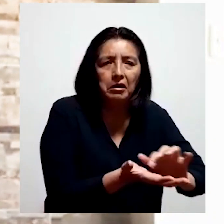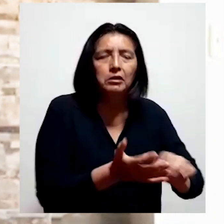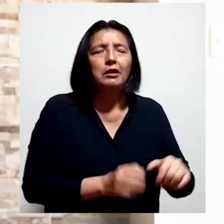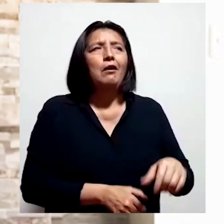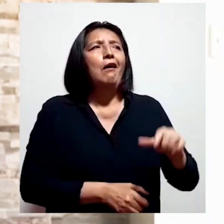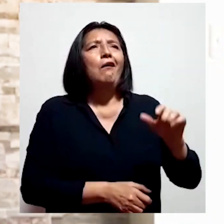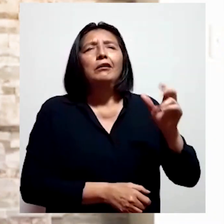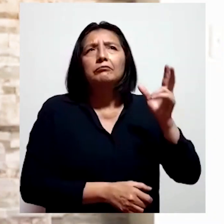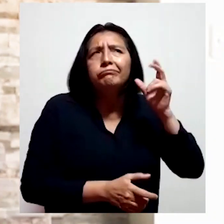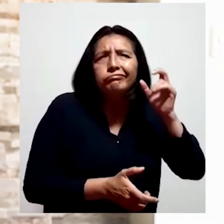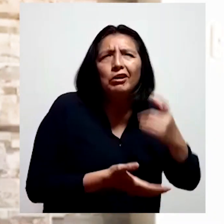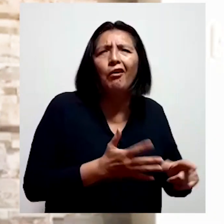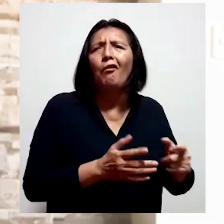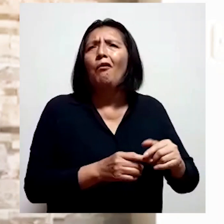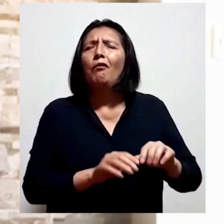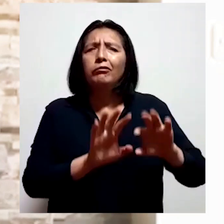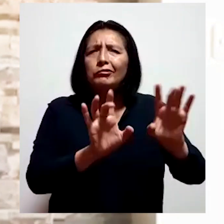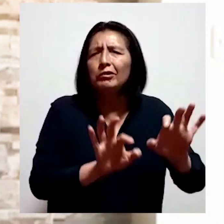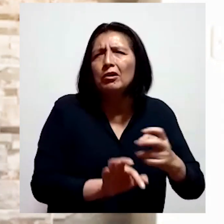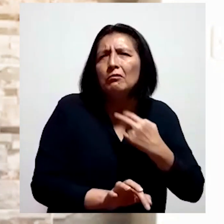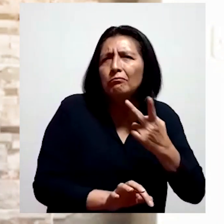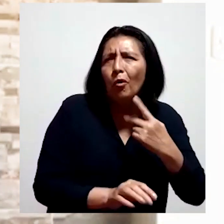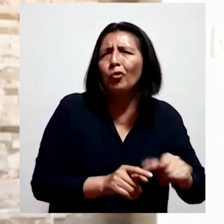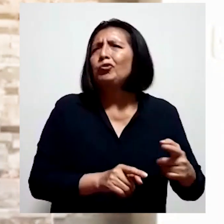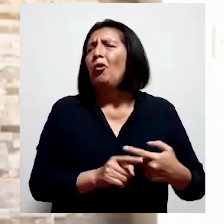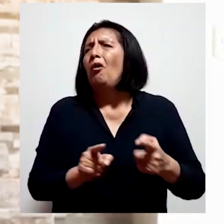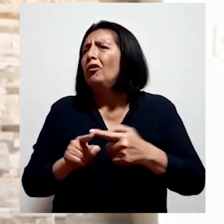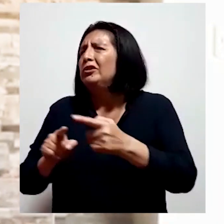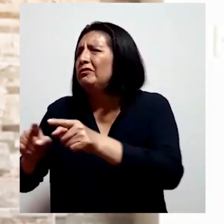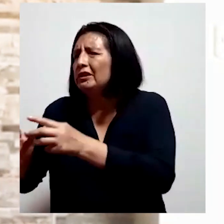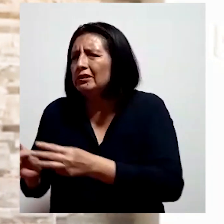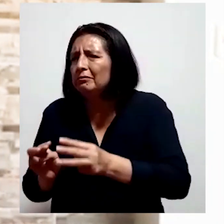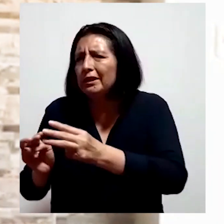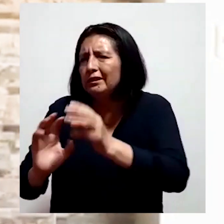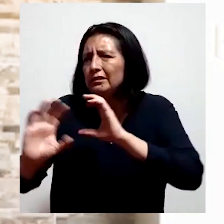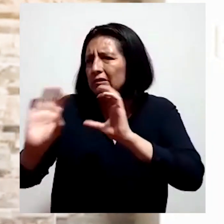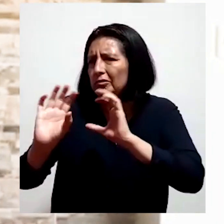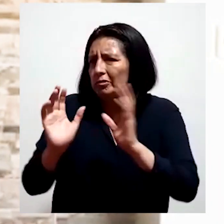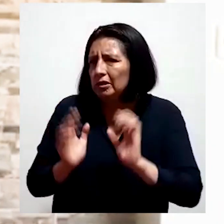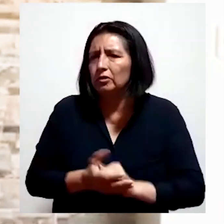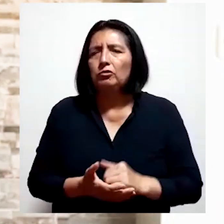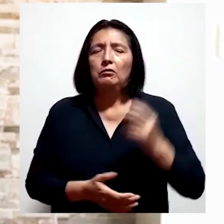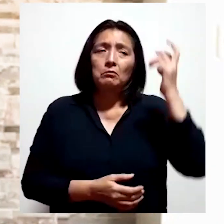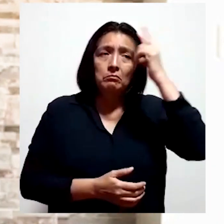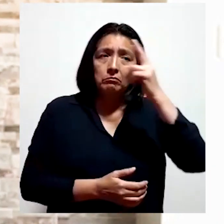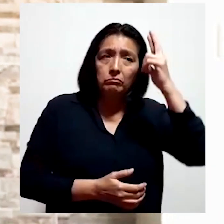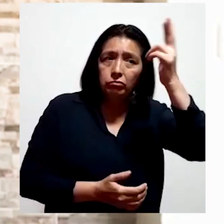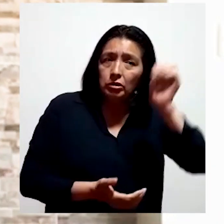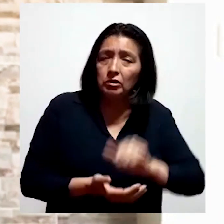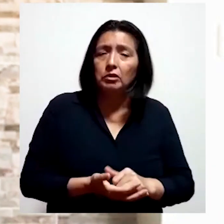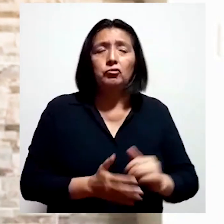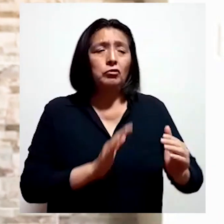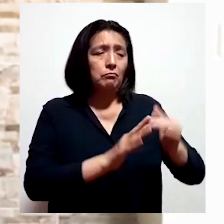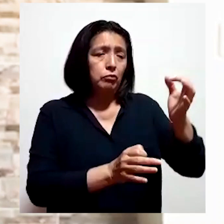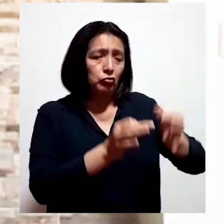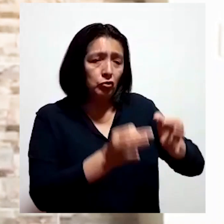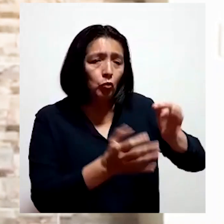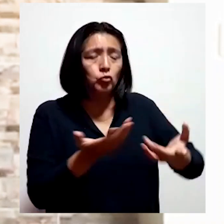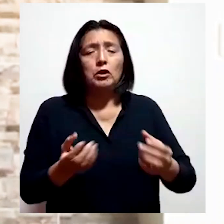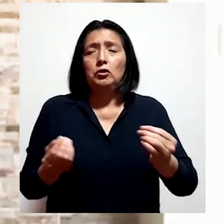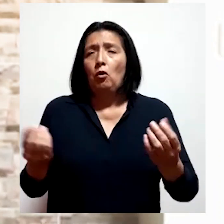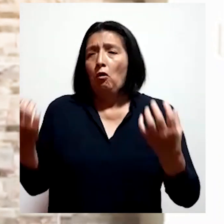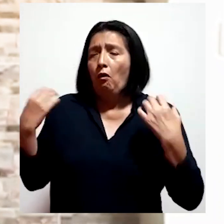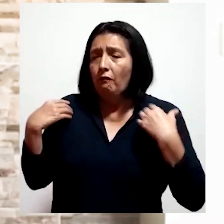braille, sistemas auditivos, medios de voz digitalizada u otros medios aumentativos o alternativos de comunicación. Es por esto que en procesos